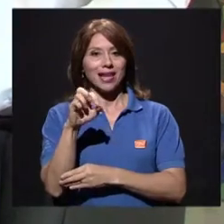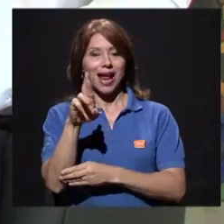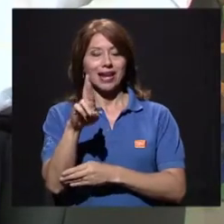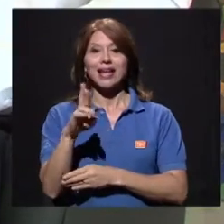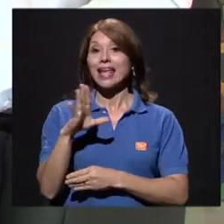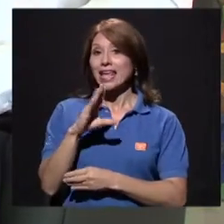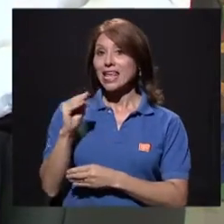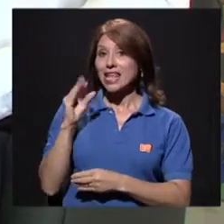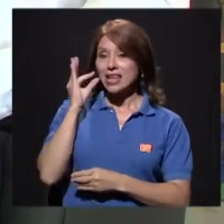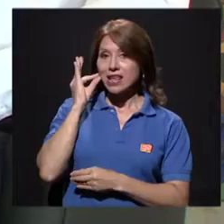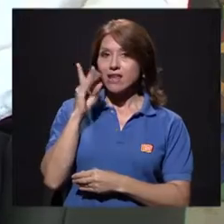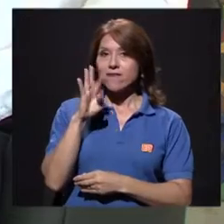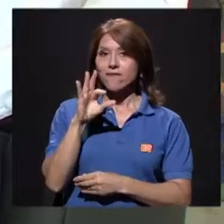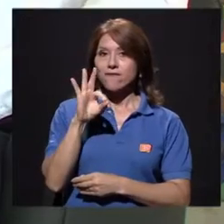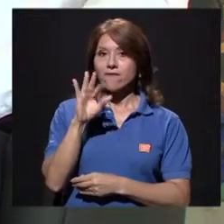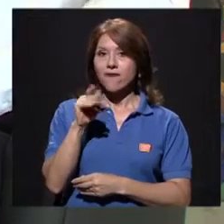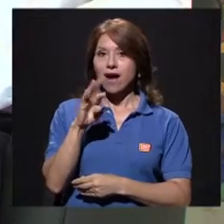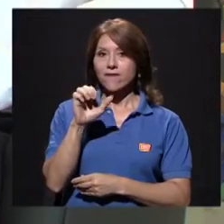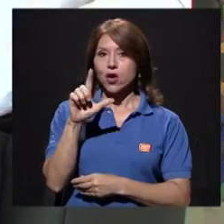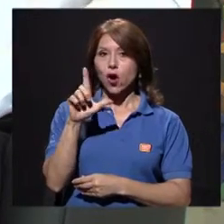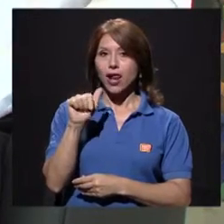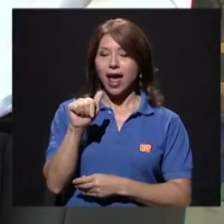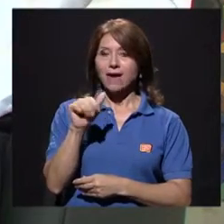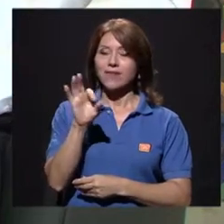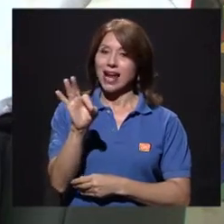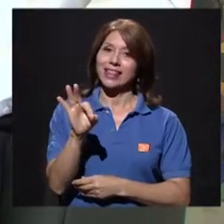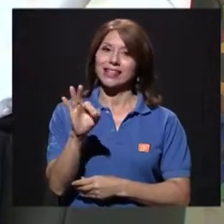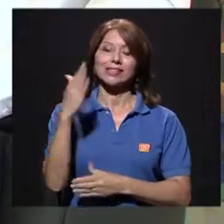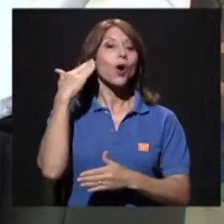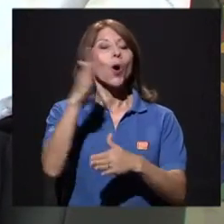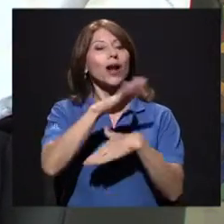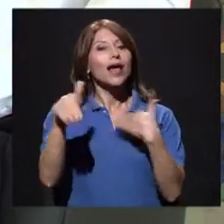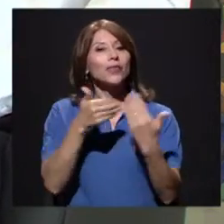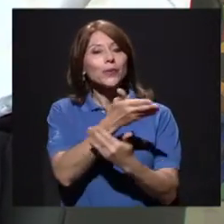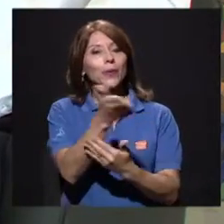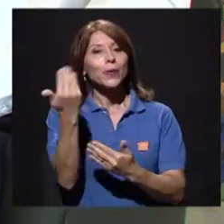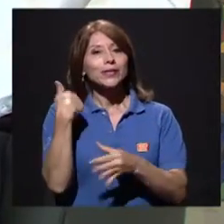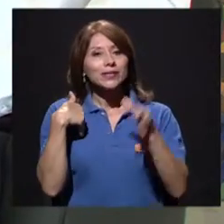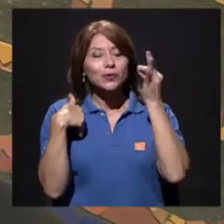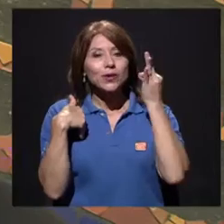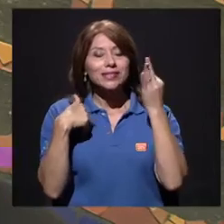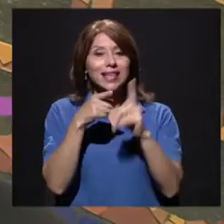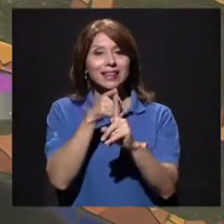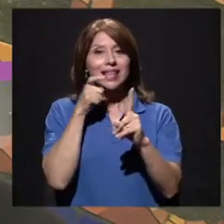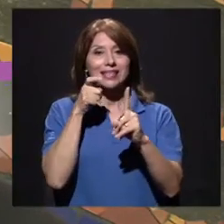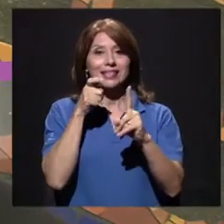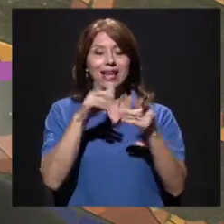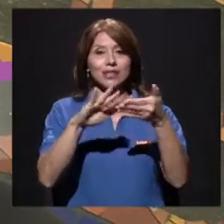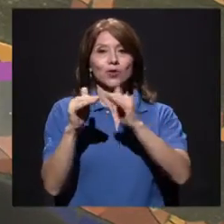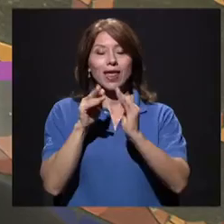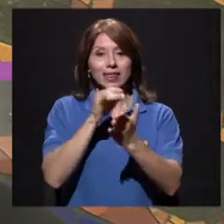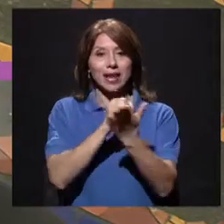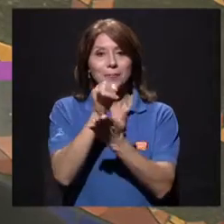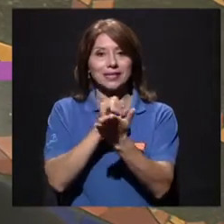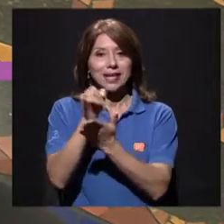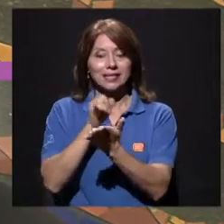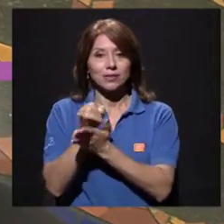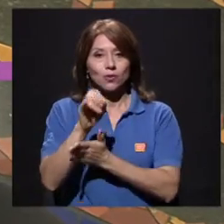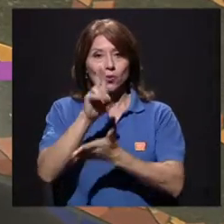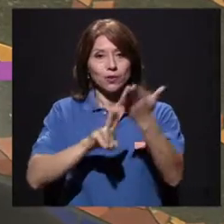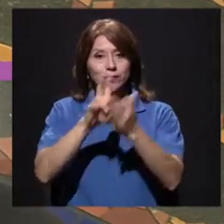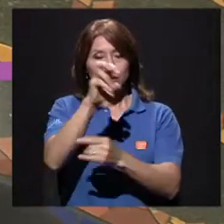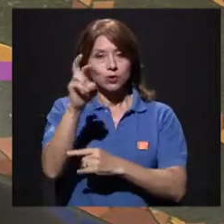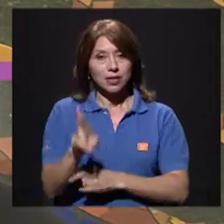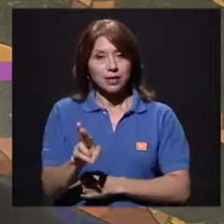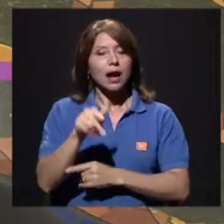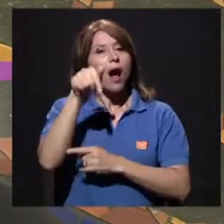Fabiola Fernández. Hola a todas y todos desde la Ciudad de Investigación de la Universidad de Costa Rica. Estamos hoy trayéndoles un